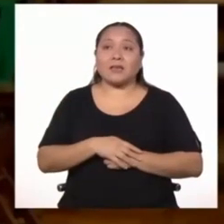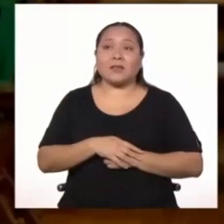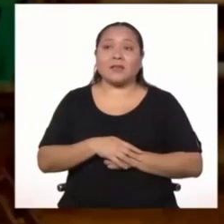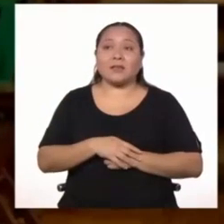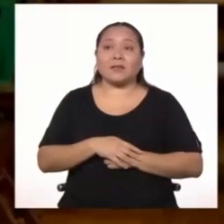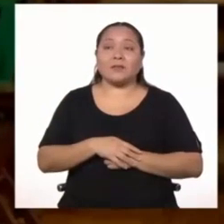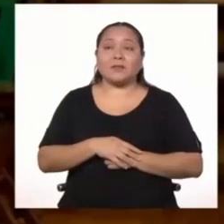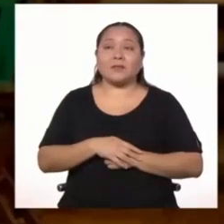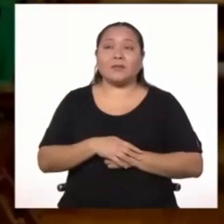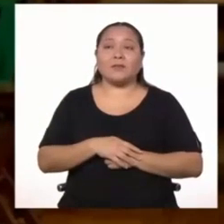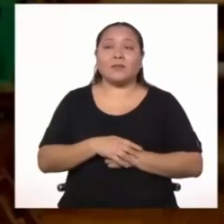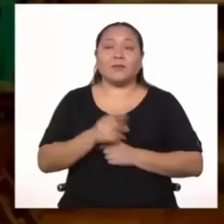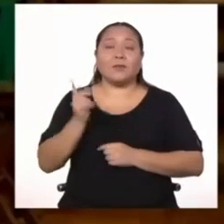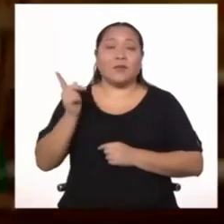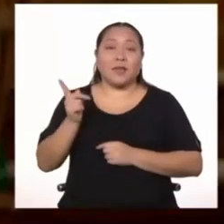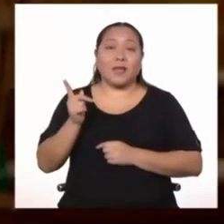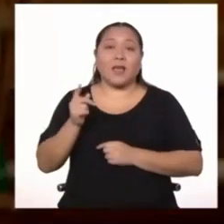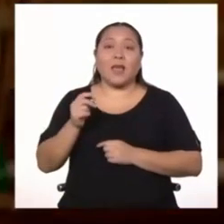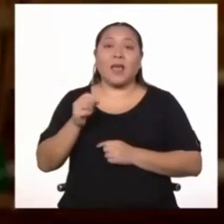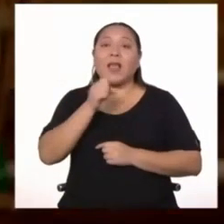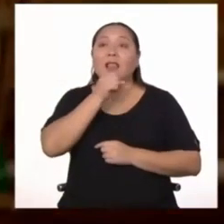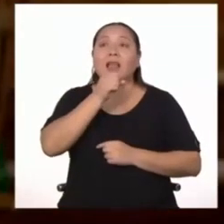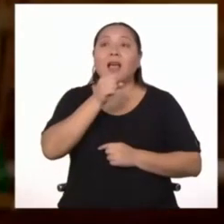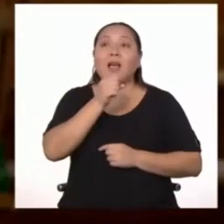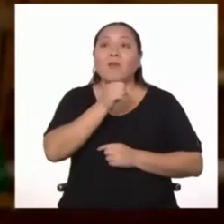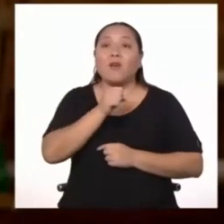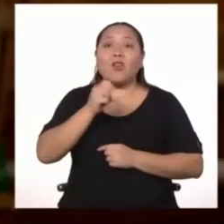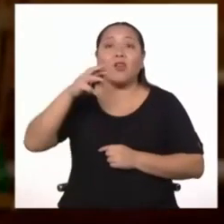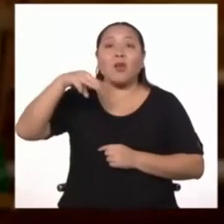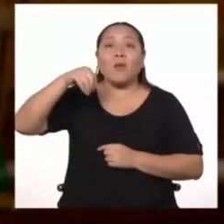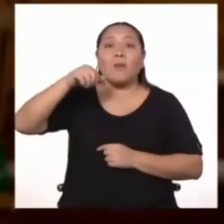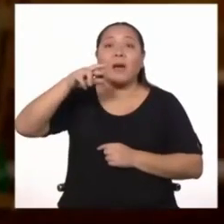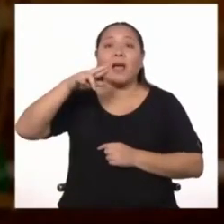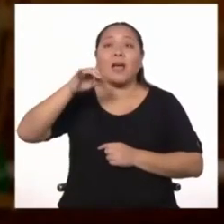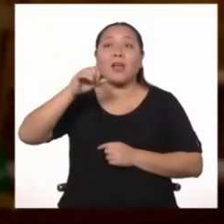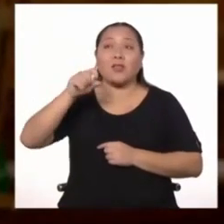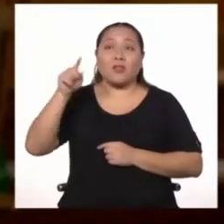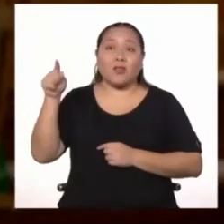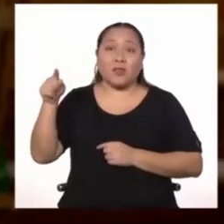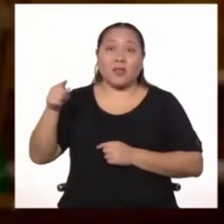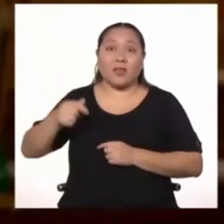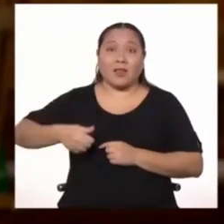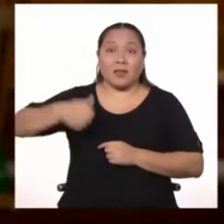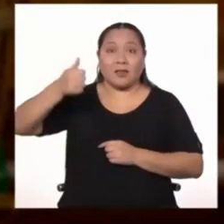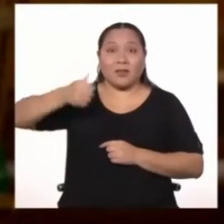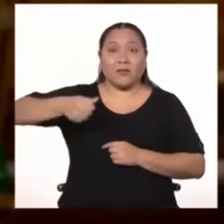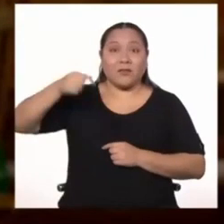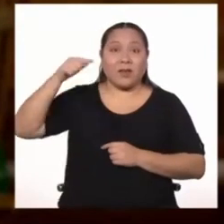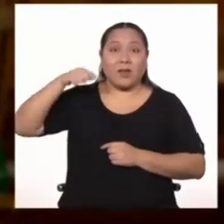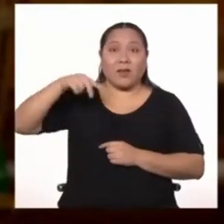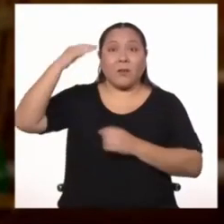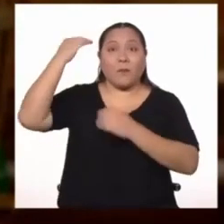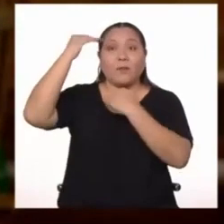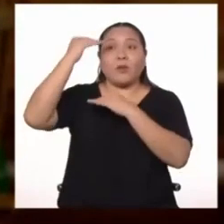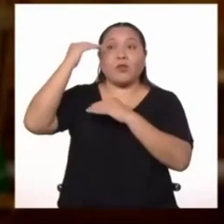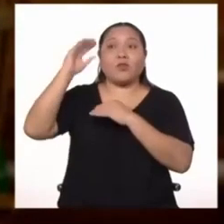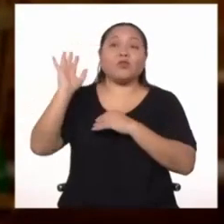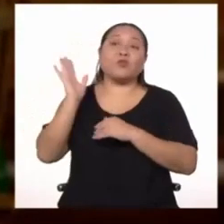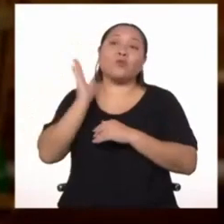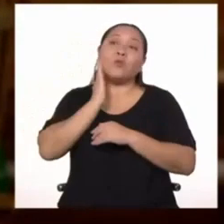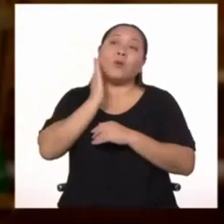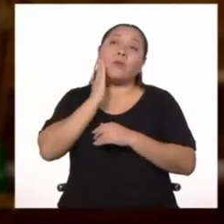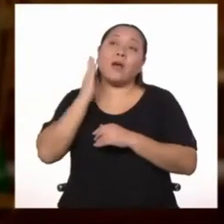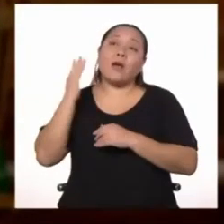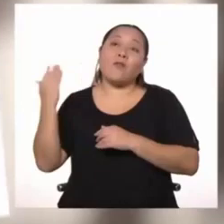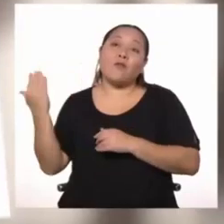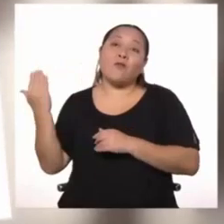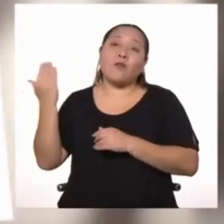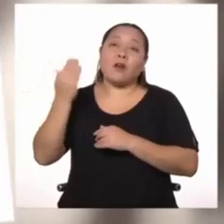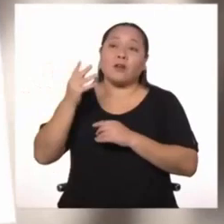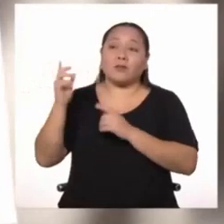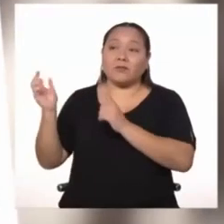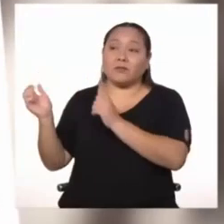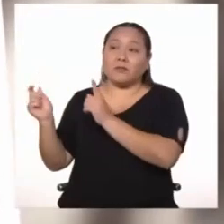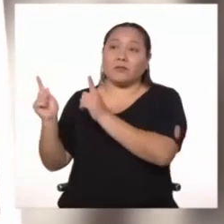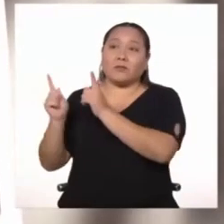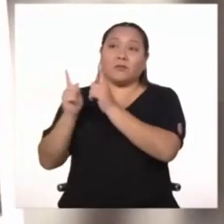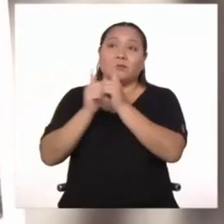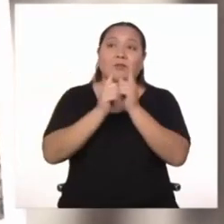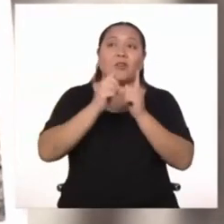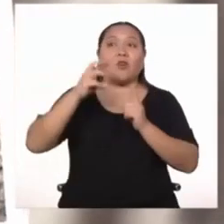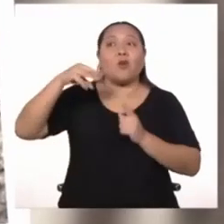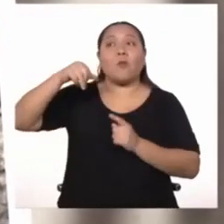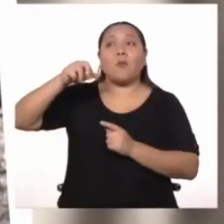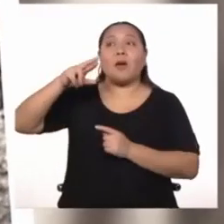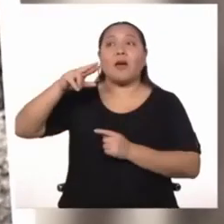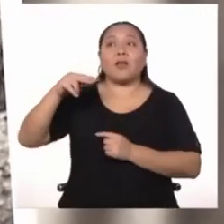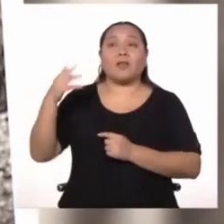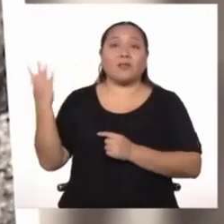abuelo de Mario era prefecto en Piura, la mamá fue a vivir con Mario y se hicieron muy